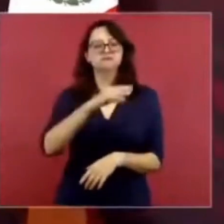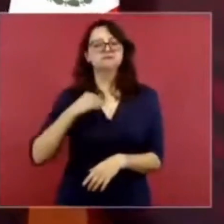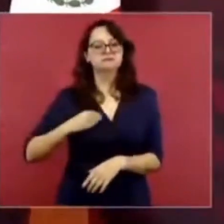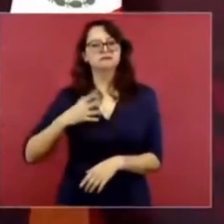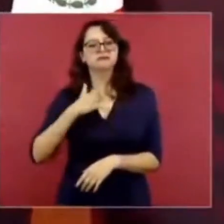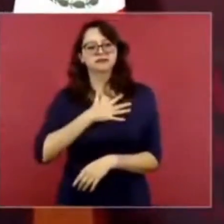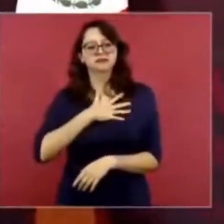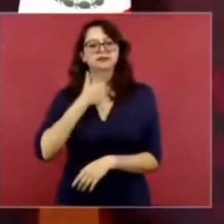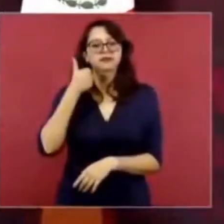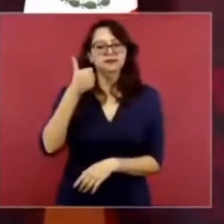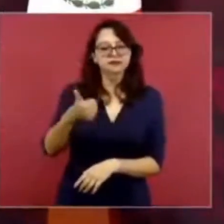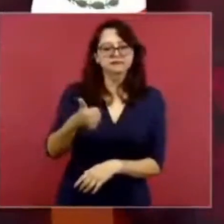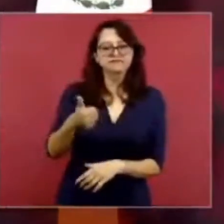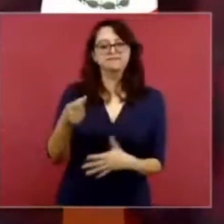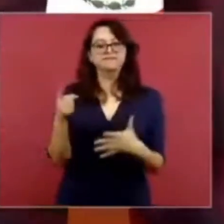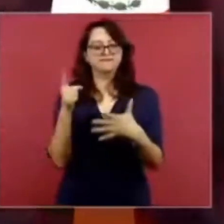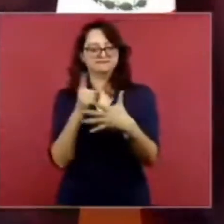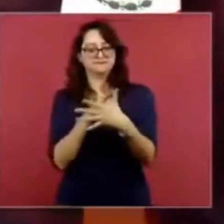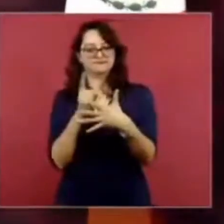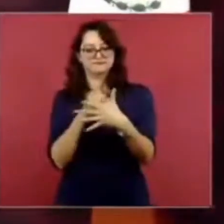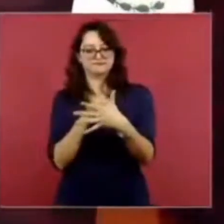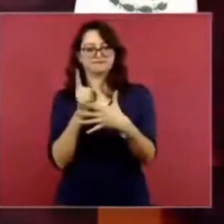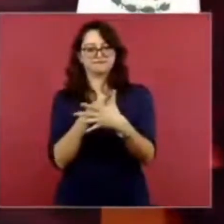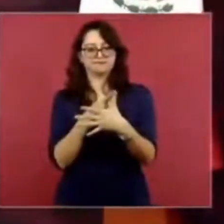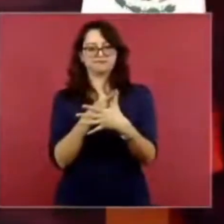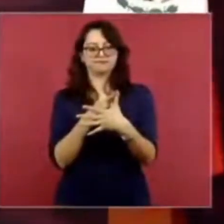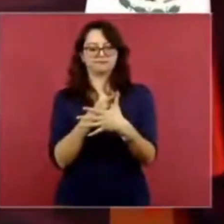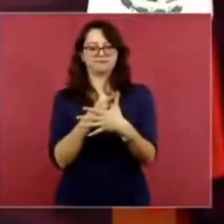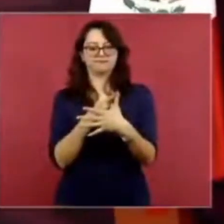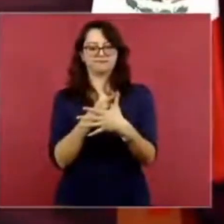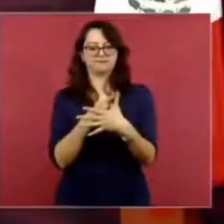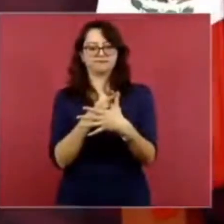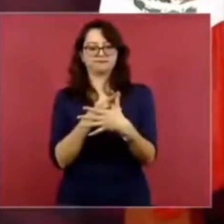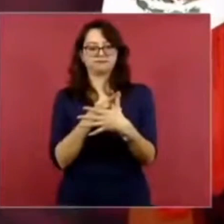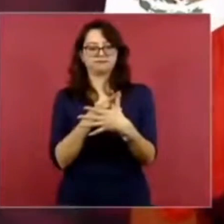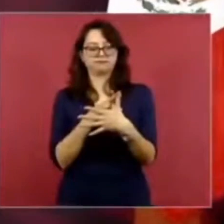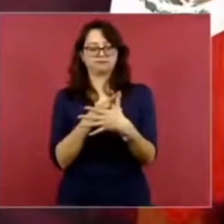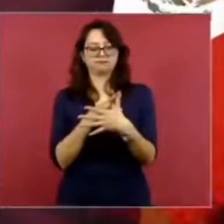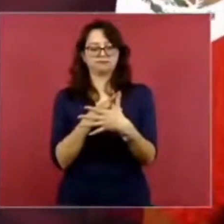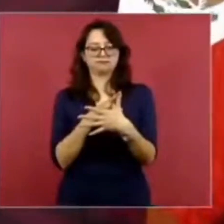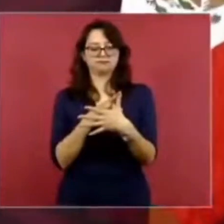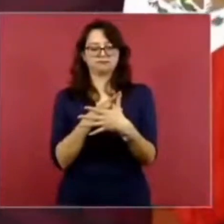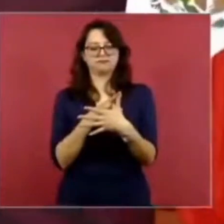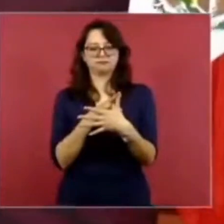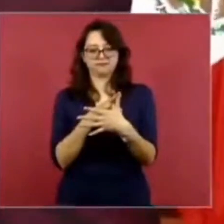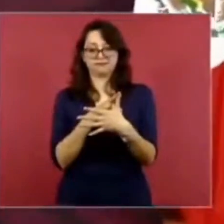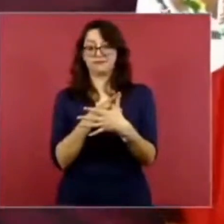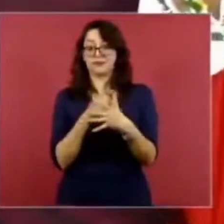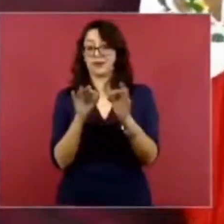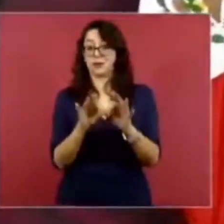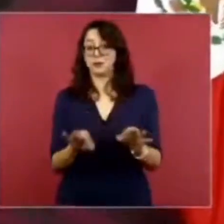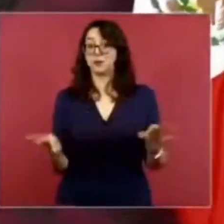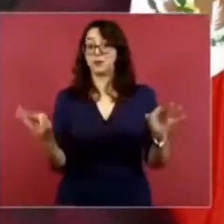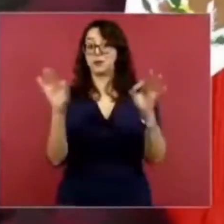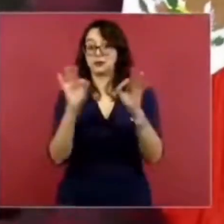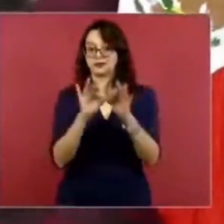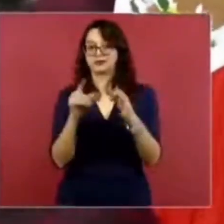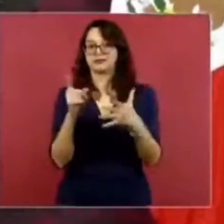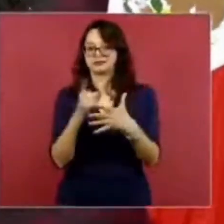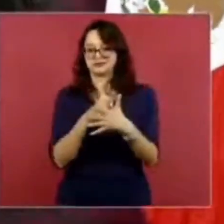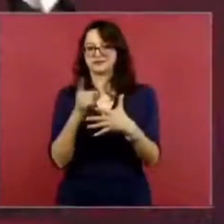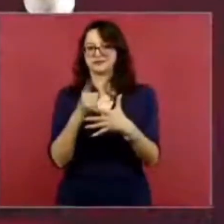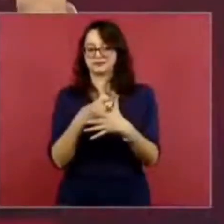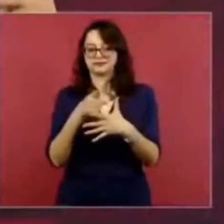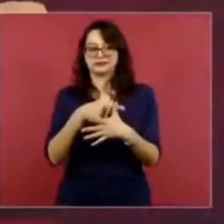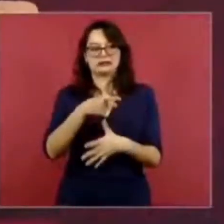y cinco, porque eso lo digo porque también han estado